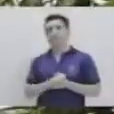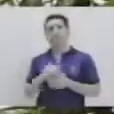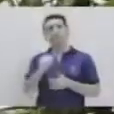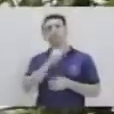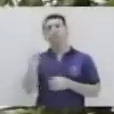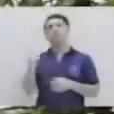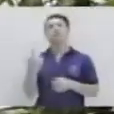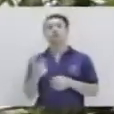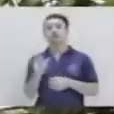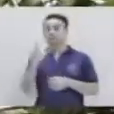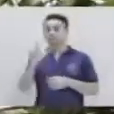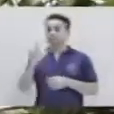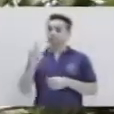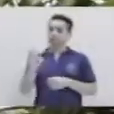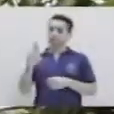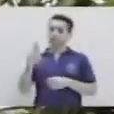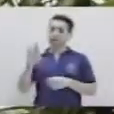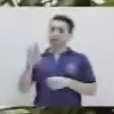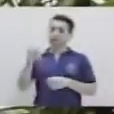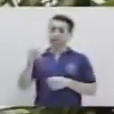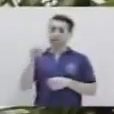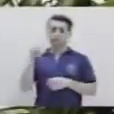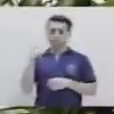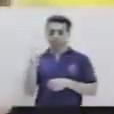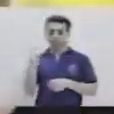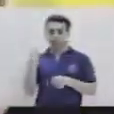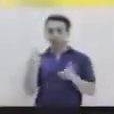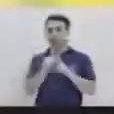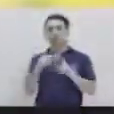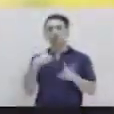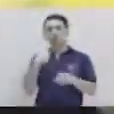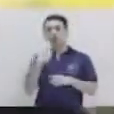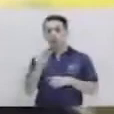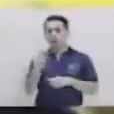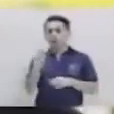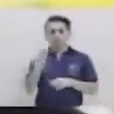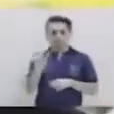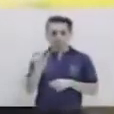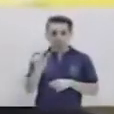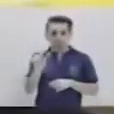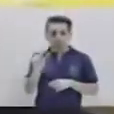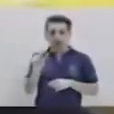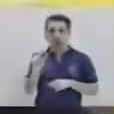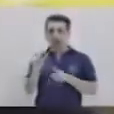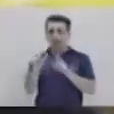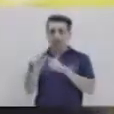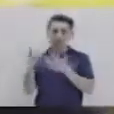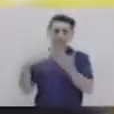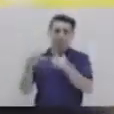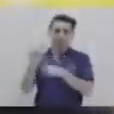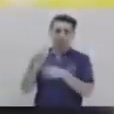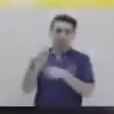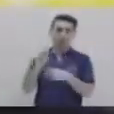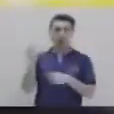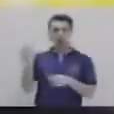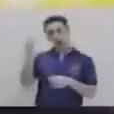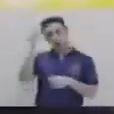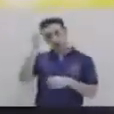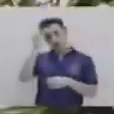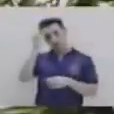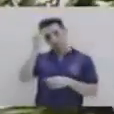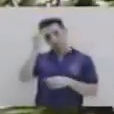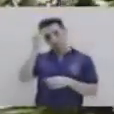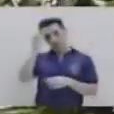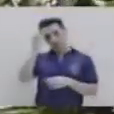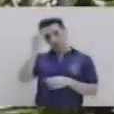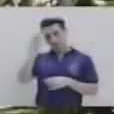Luego tenemos la cereza que hacemos como si estuviéramos diciendo poquito y de esta manera lo llevamos a la frente